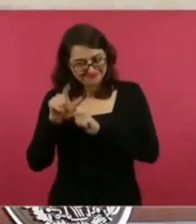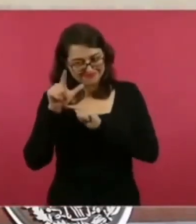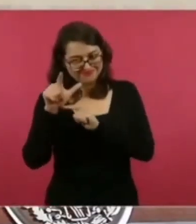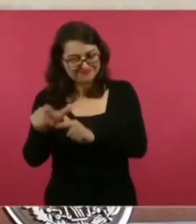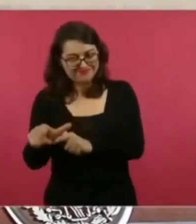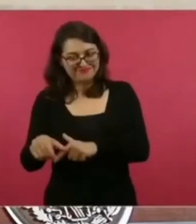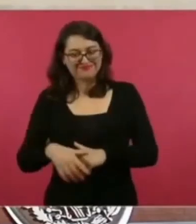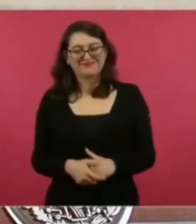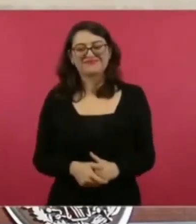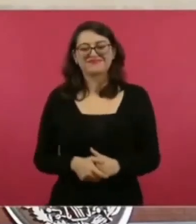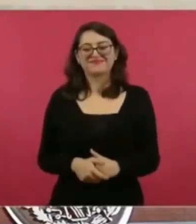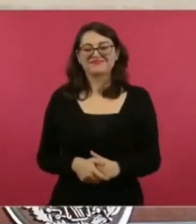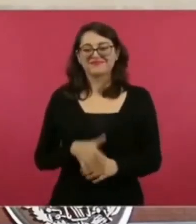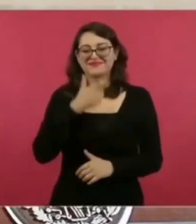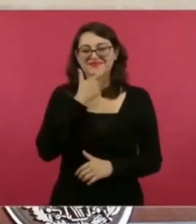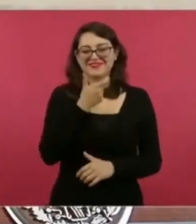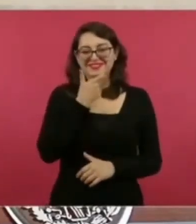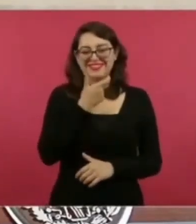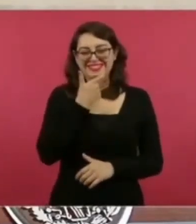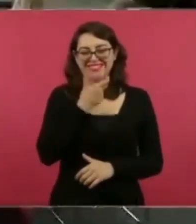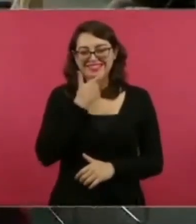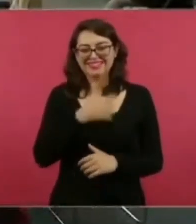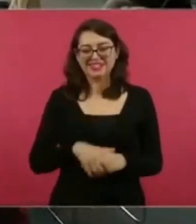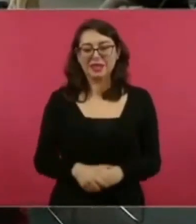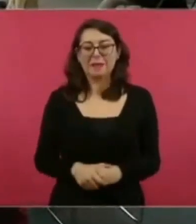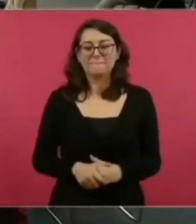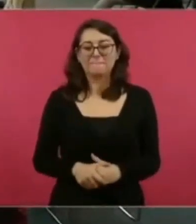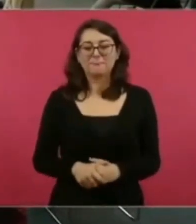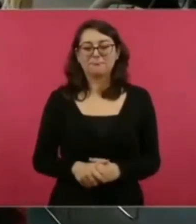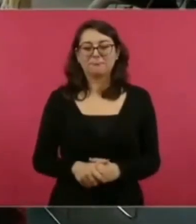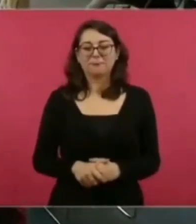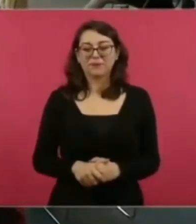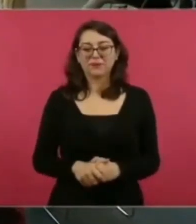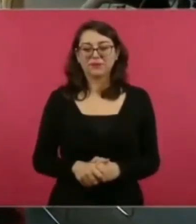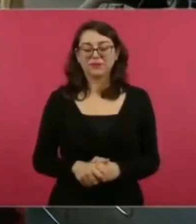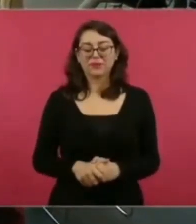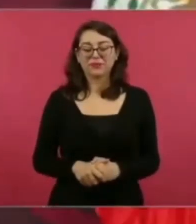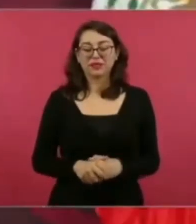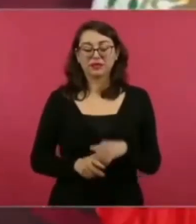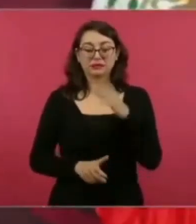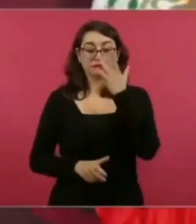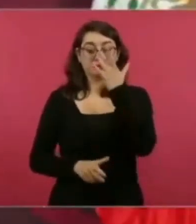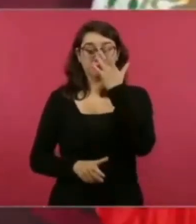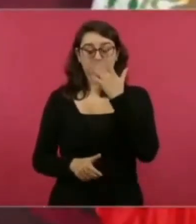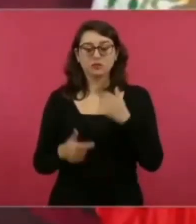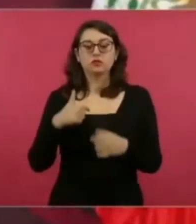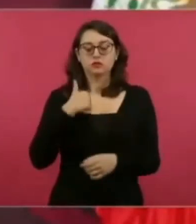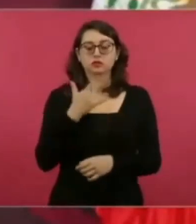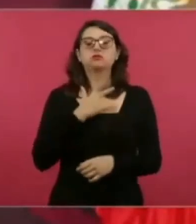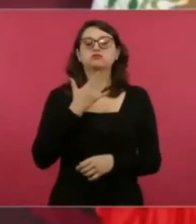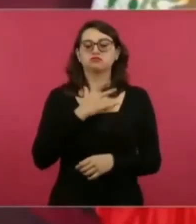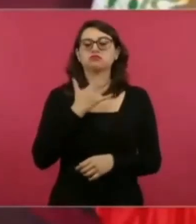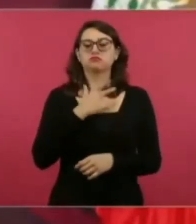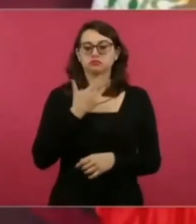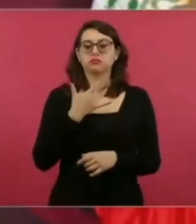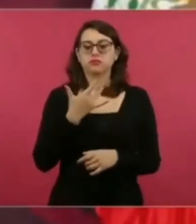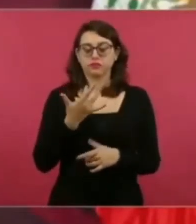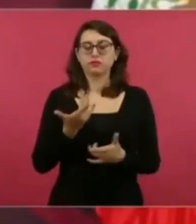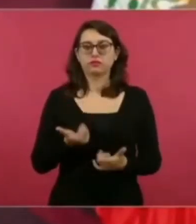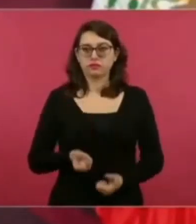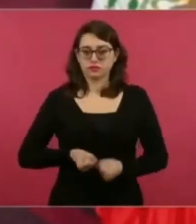este van a cancelar el programa sí pero yo estoy seguro que